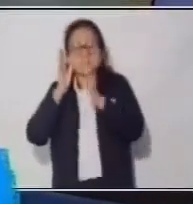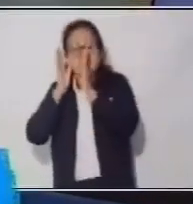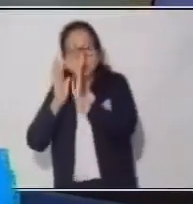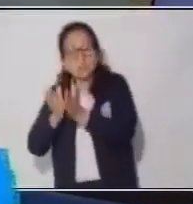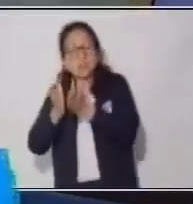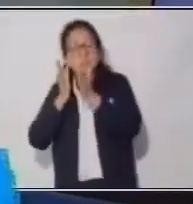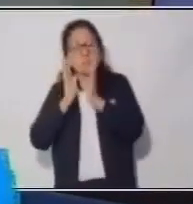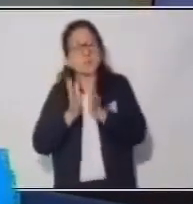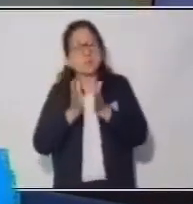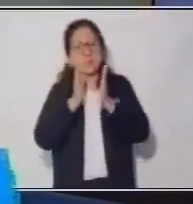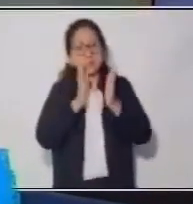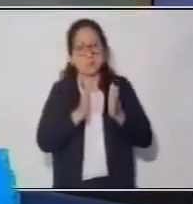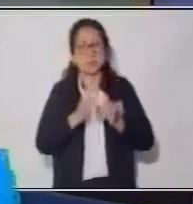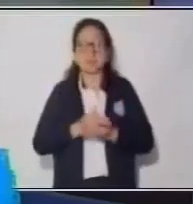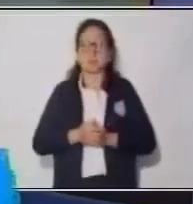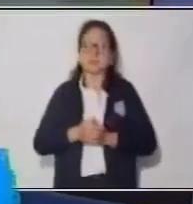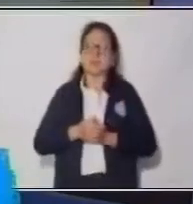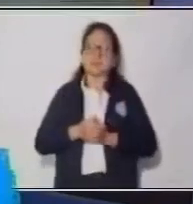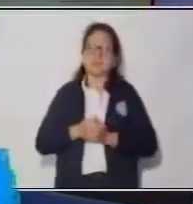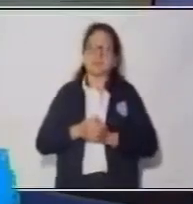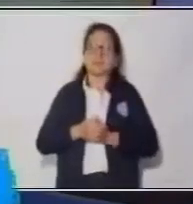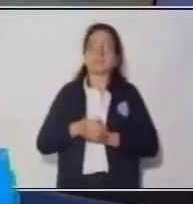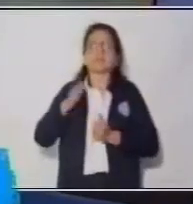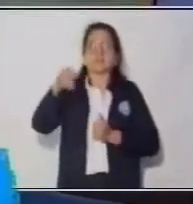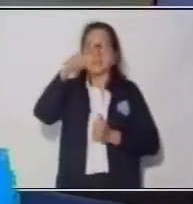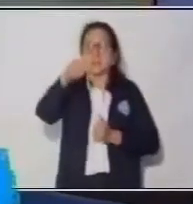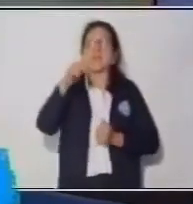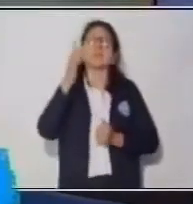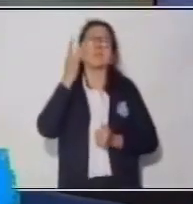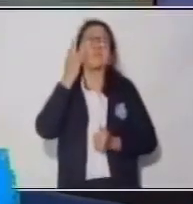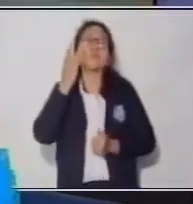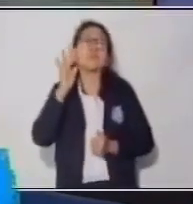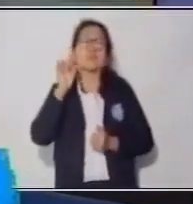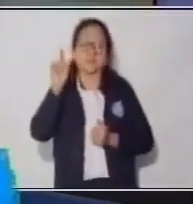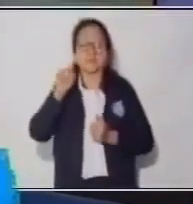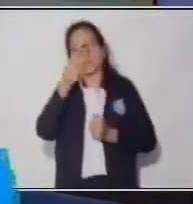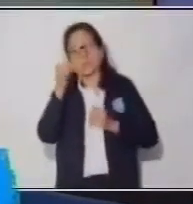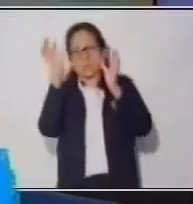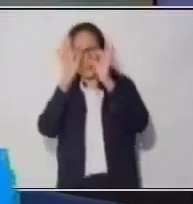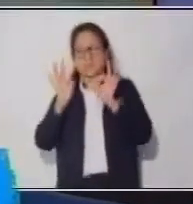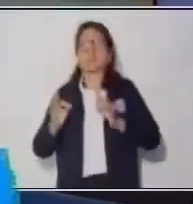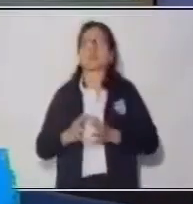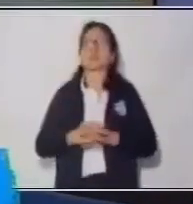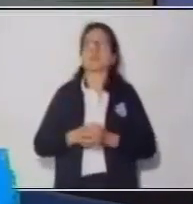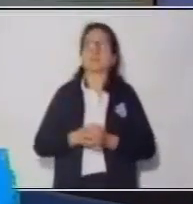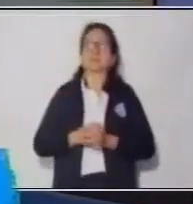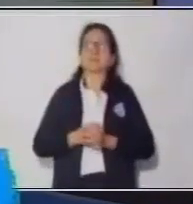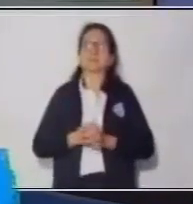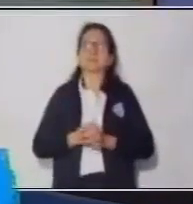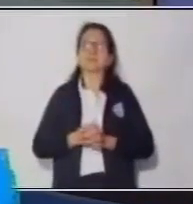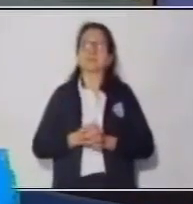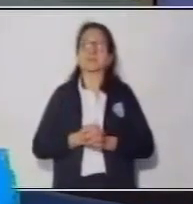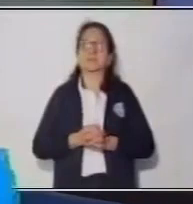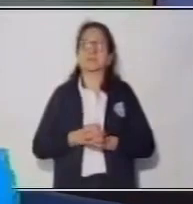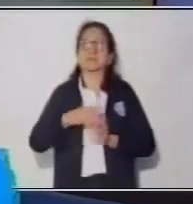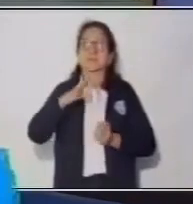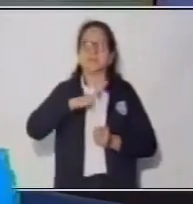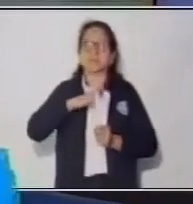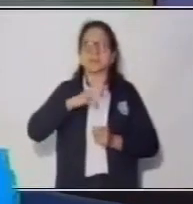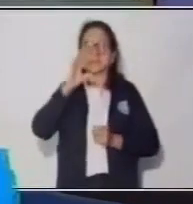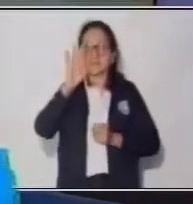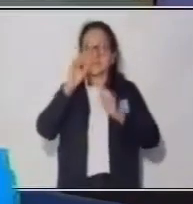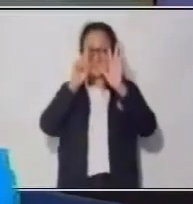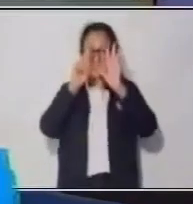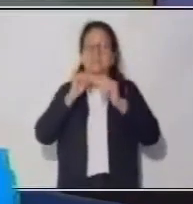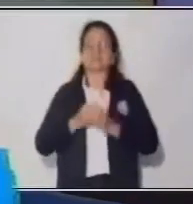Bueno. Ya planteamos acá. Ahora lo vamos a plantear acá. Si tú te das cuenta, tenemos el 36.